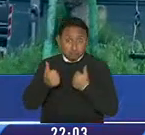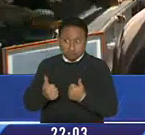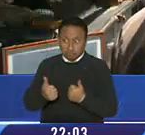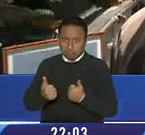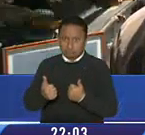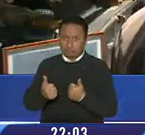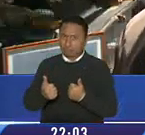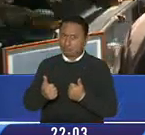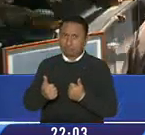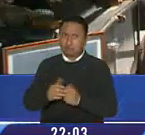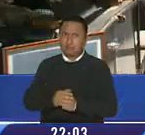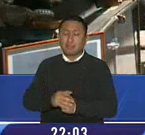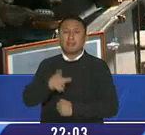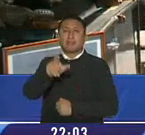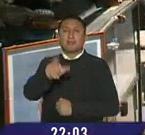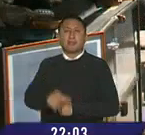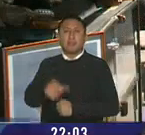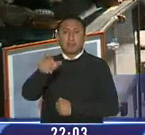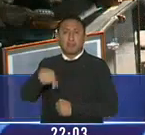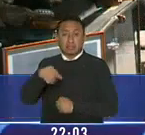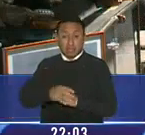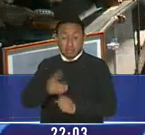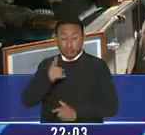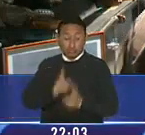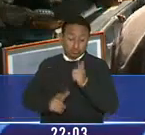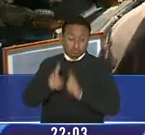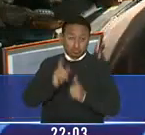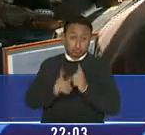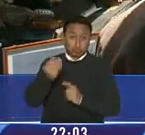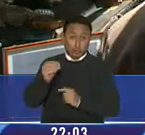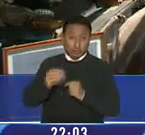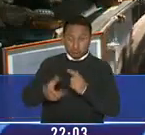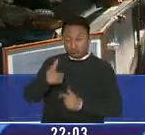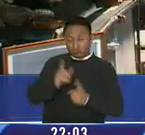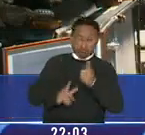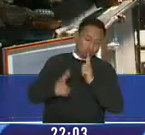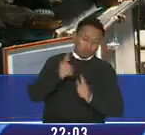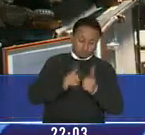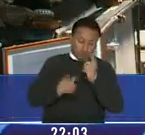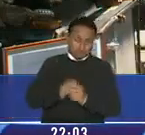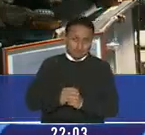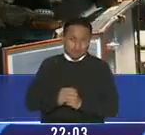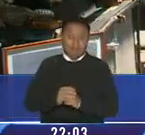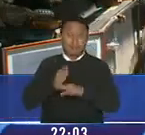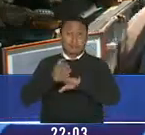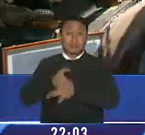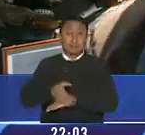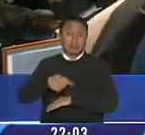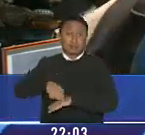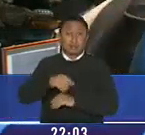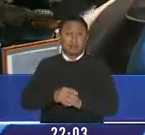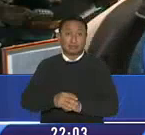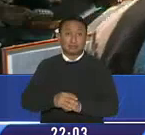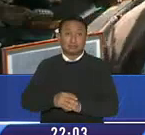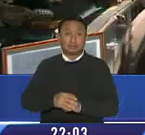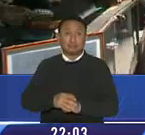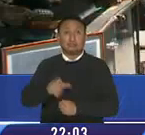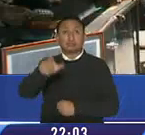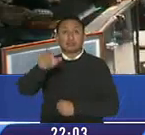Estas personas se encontraban ingiriendo bebidas alcohólicas con las adolescentes, minutos en los cuales proceden a